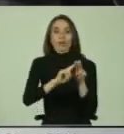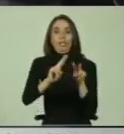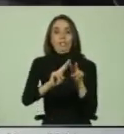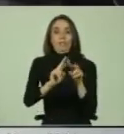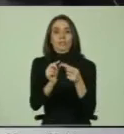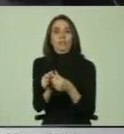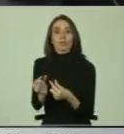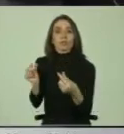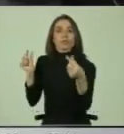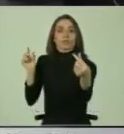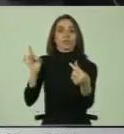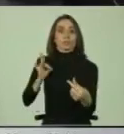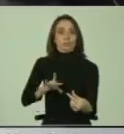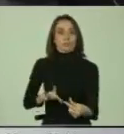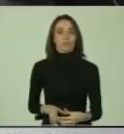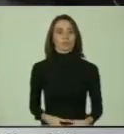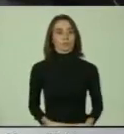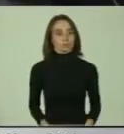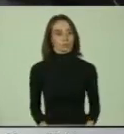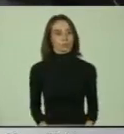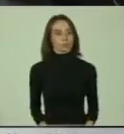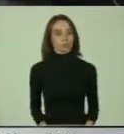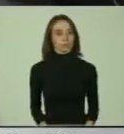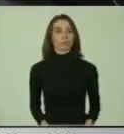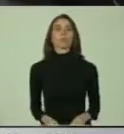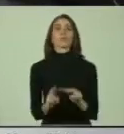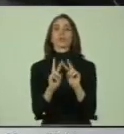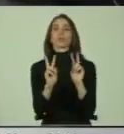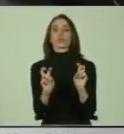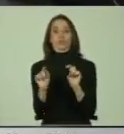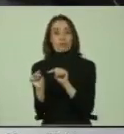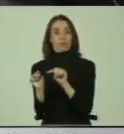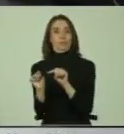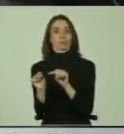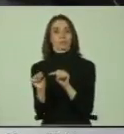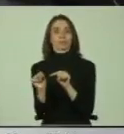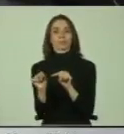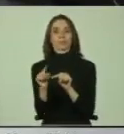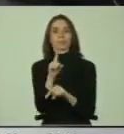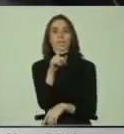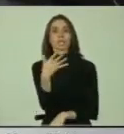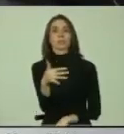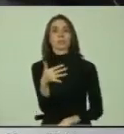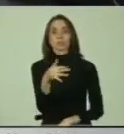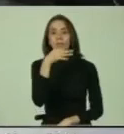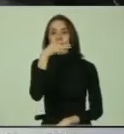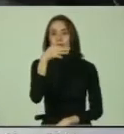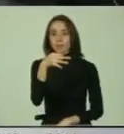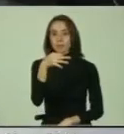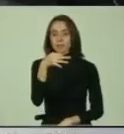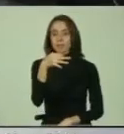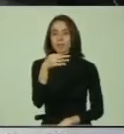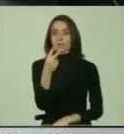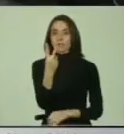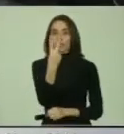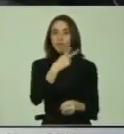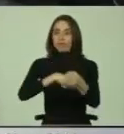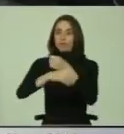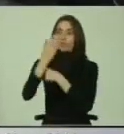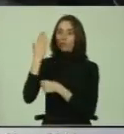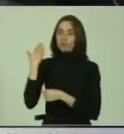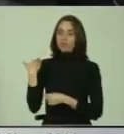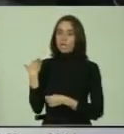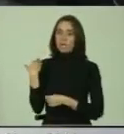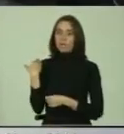largo del territorio nacional. En relación a este tema, es importante destacar que en los últimos dos años se